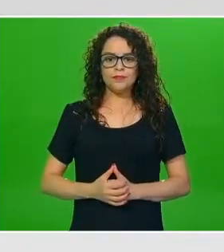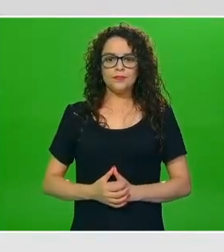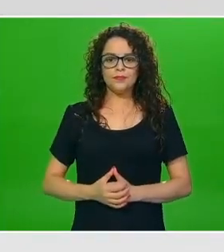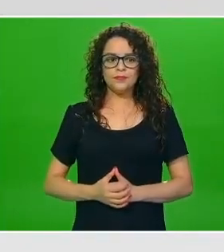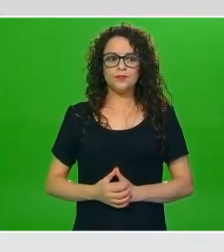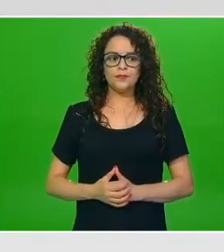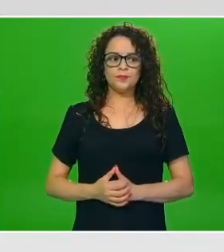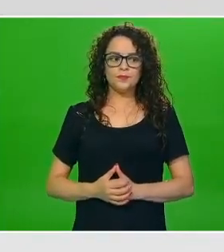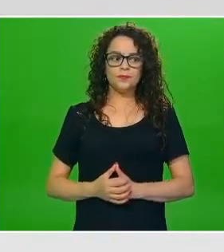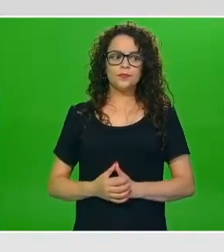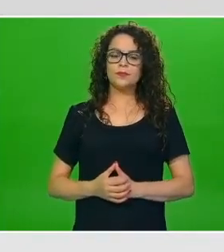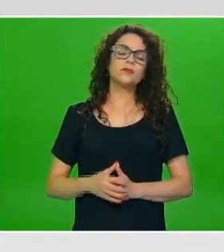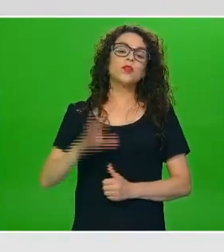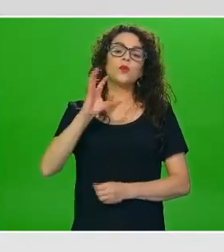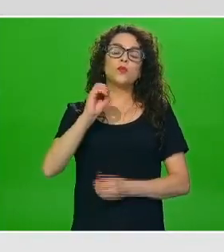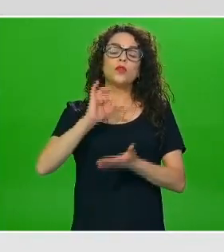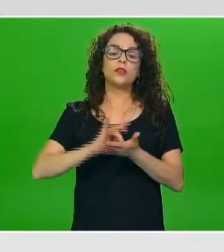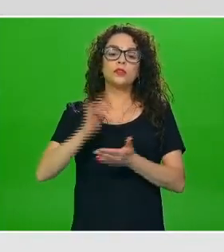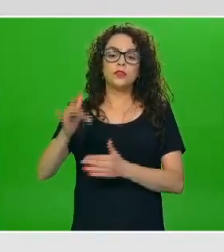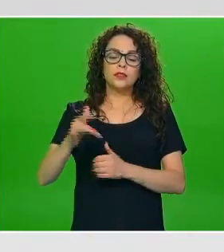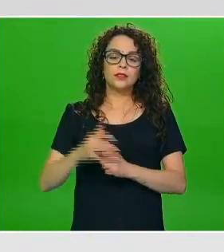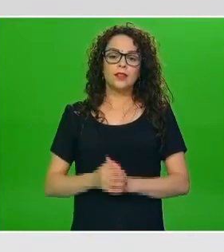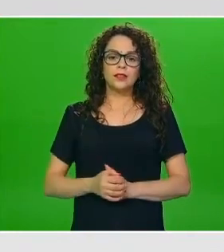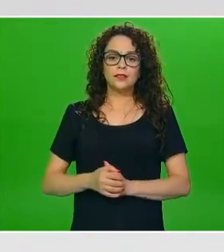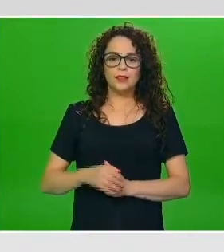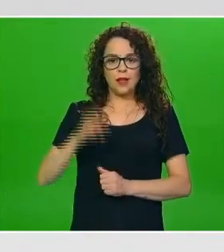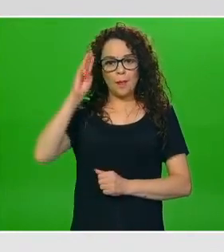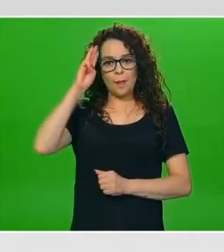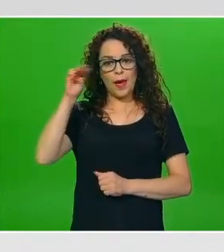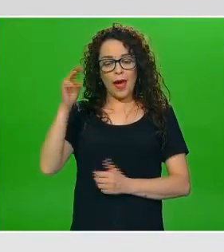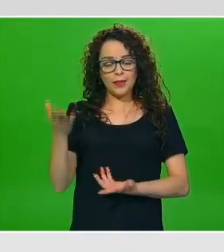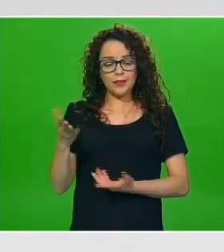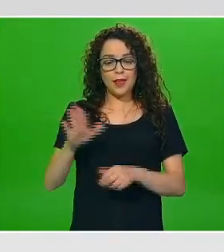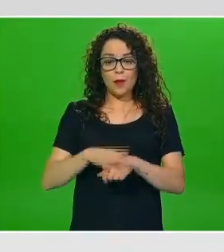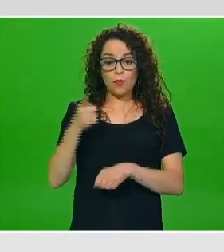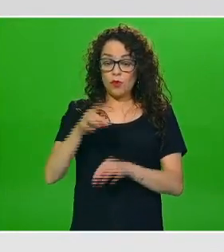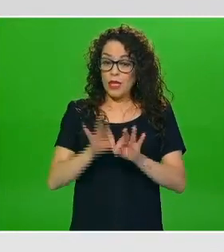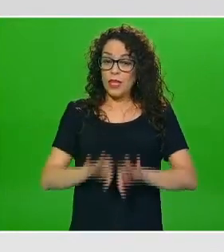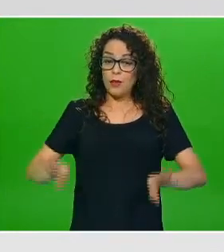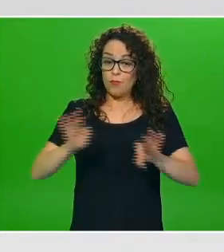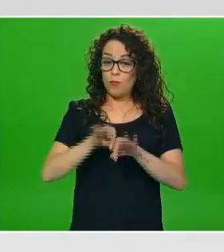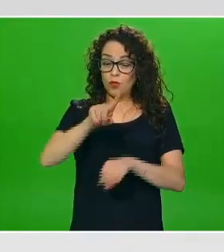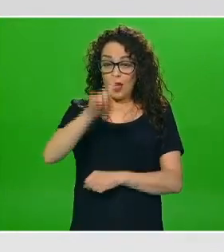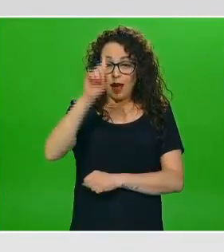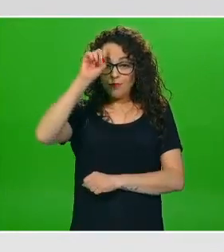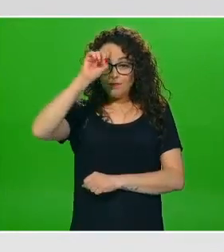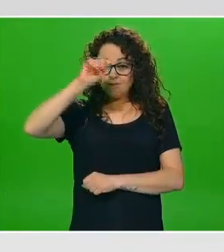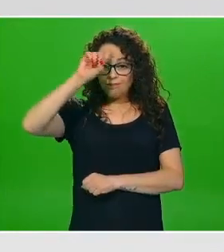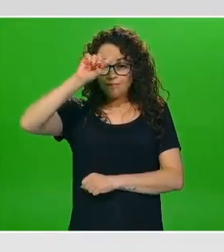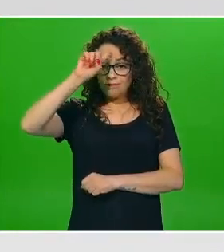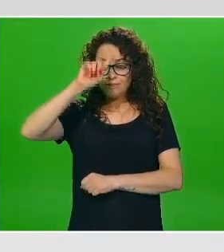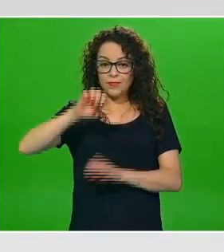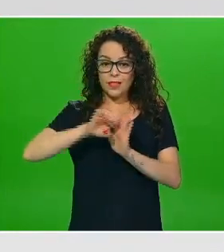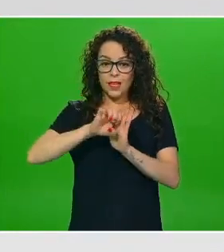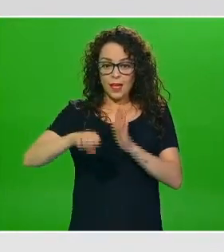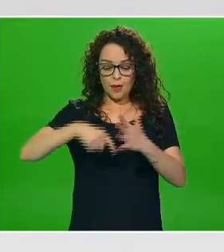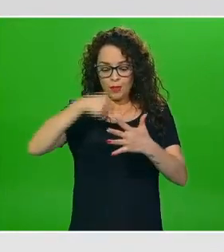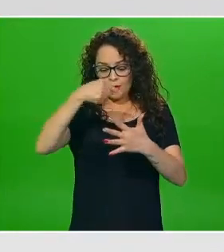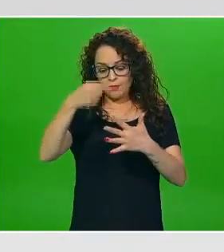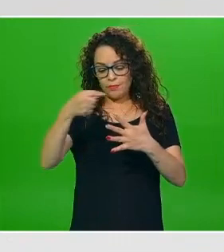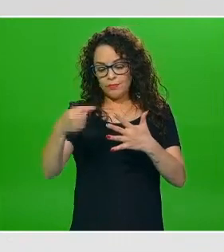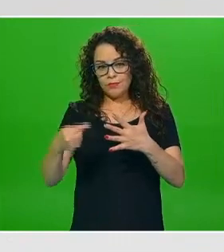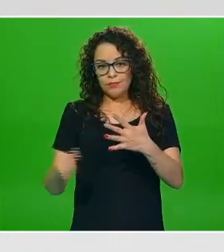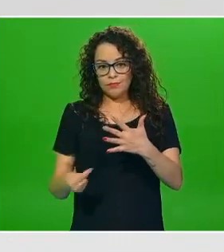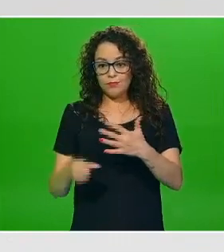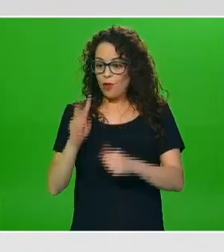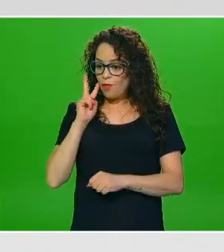muchísimas gracias maestra Fiorella por estas importantes recomendaciones por estos ejemplos tan